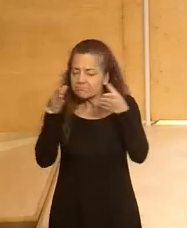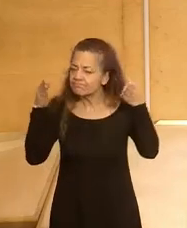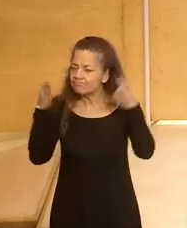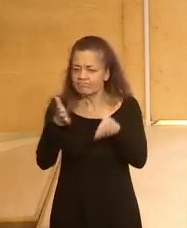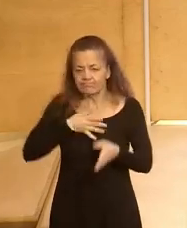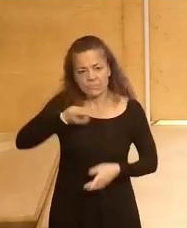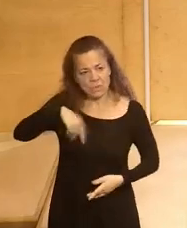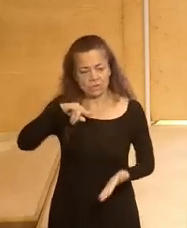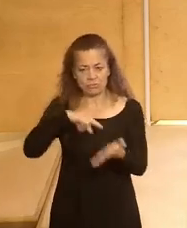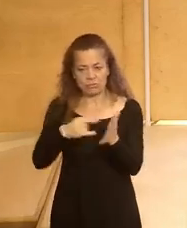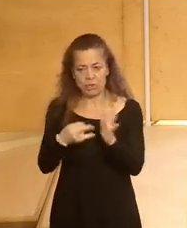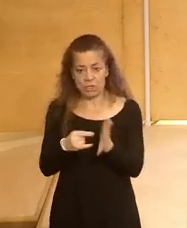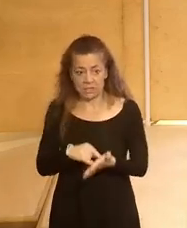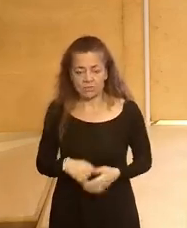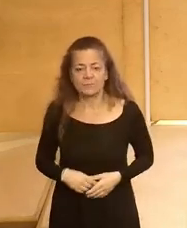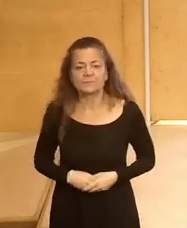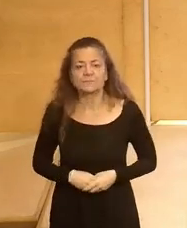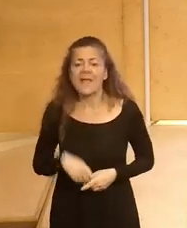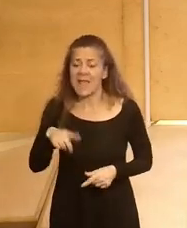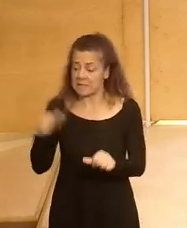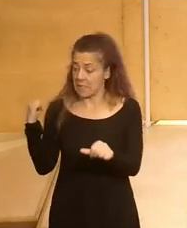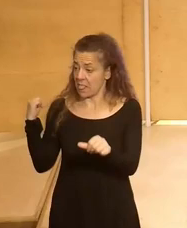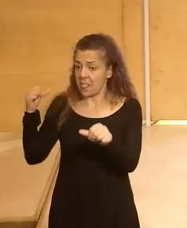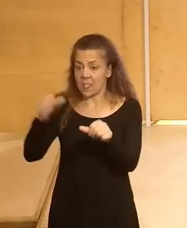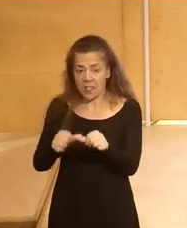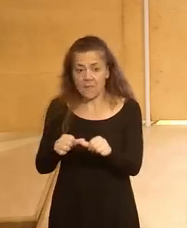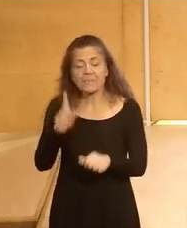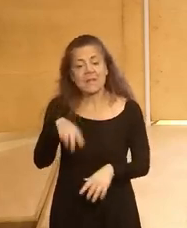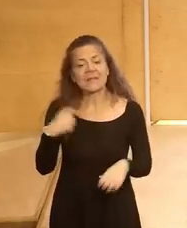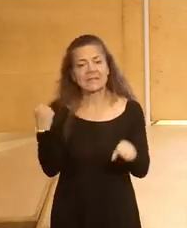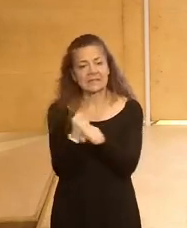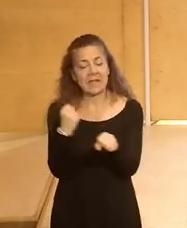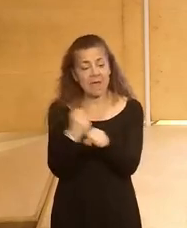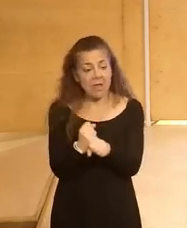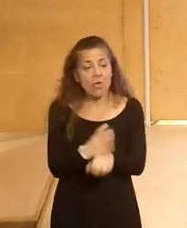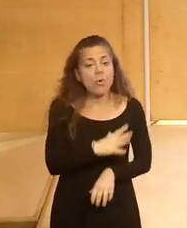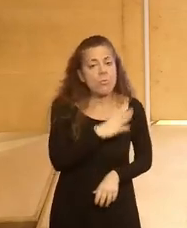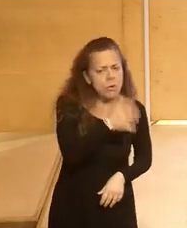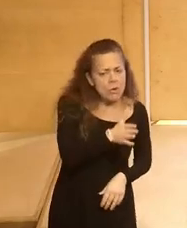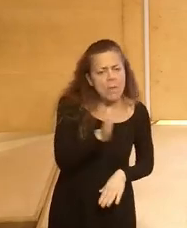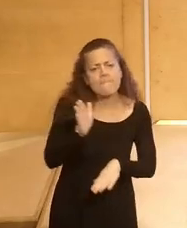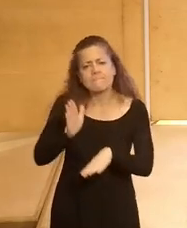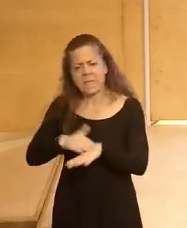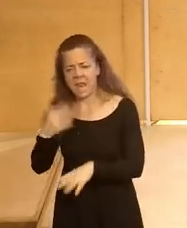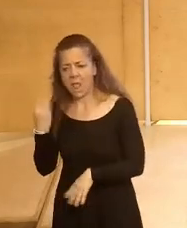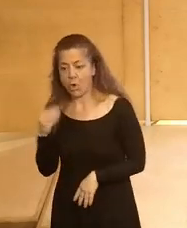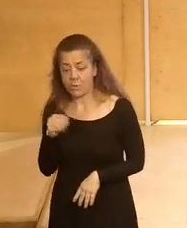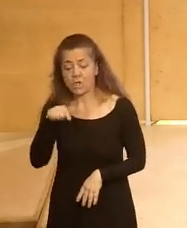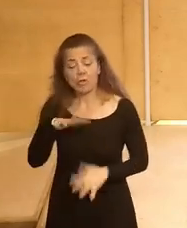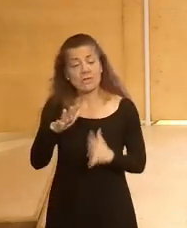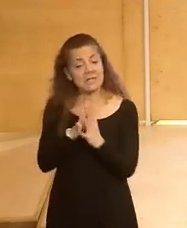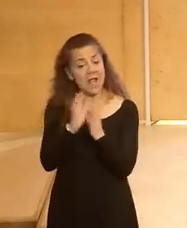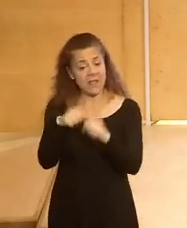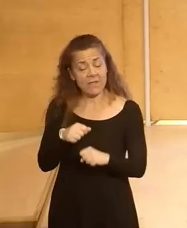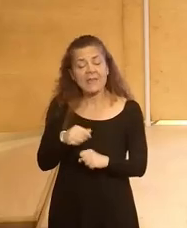nuestros proyectos. Y, de alguna manera, en todo este tiempo hemos trabajado por y para los jóvenes y con esta alianza con